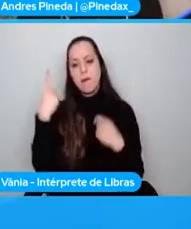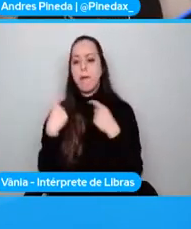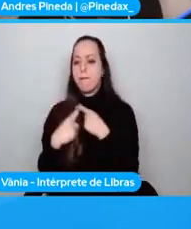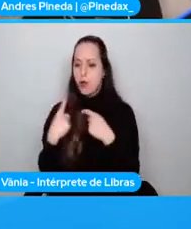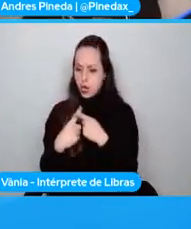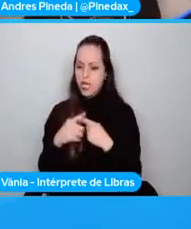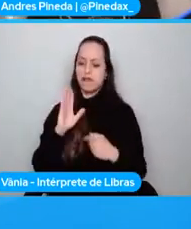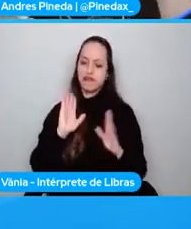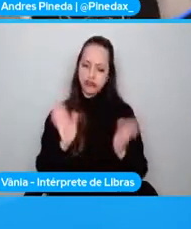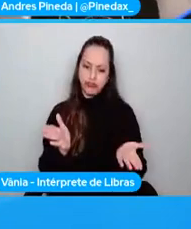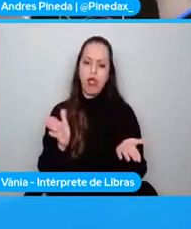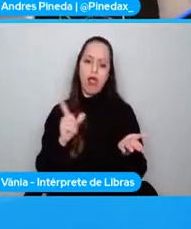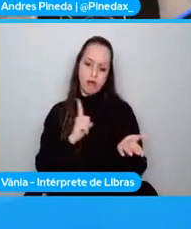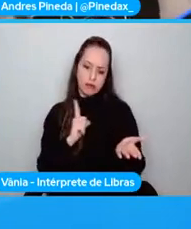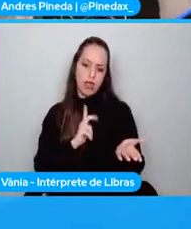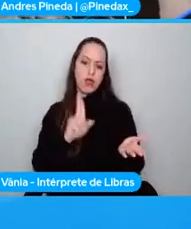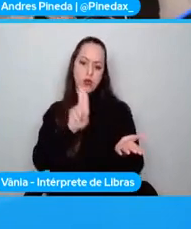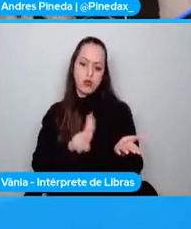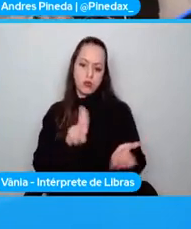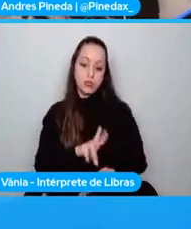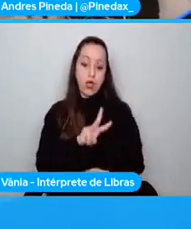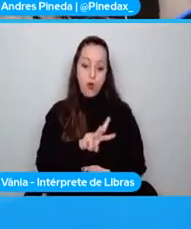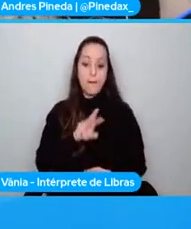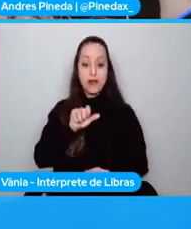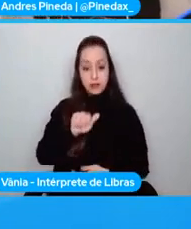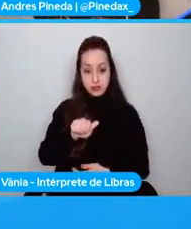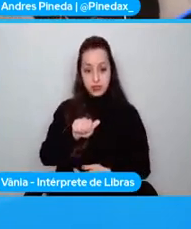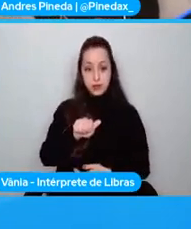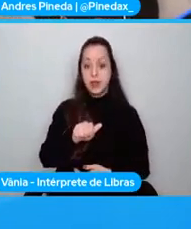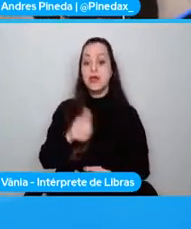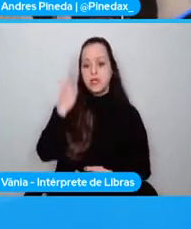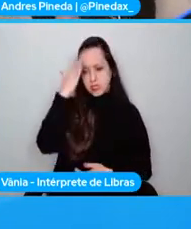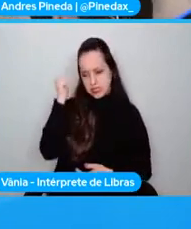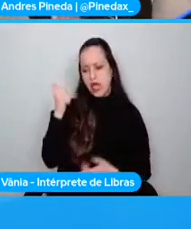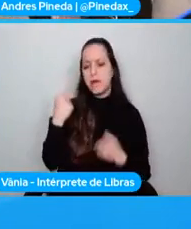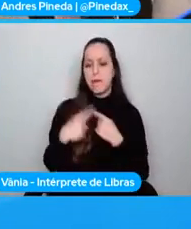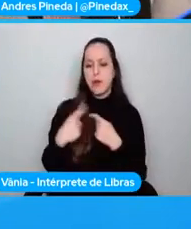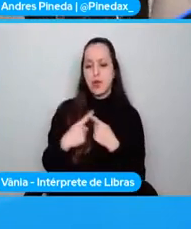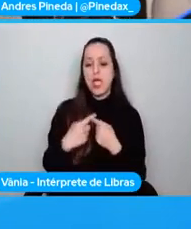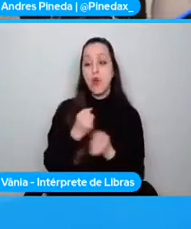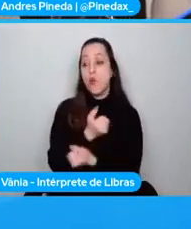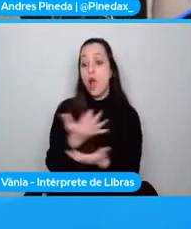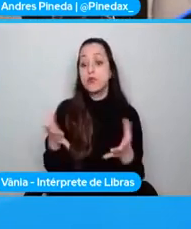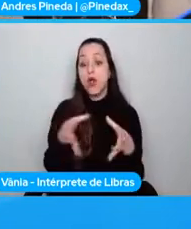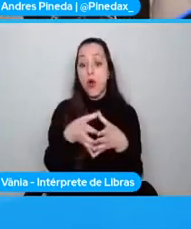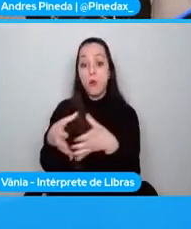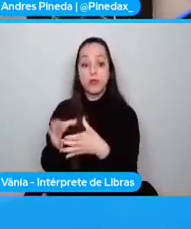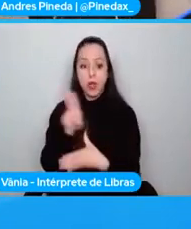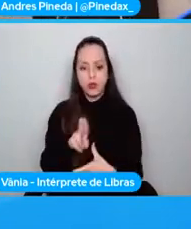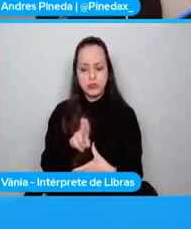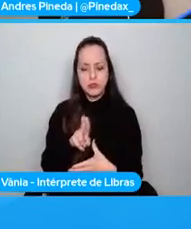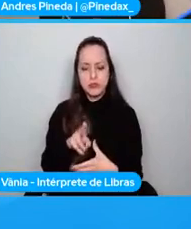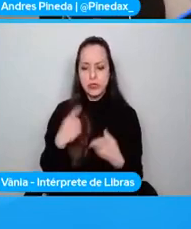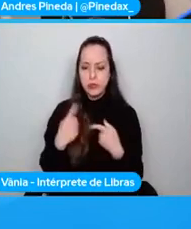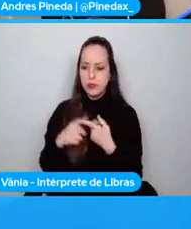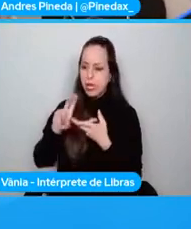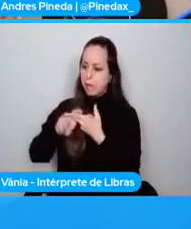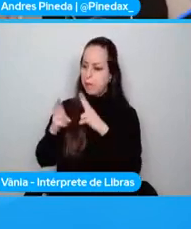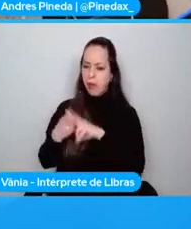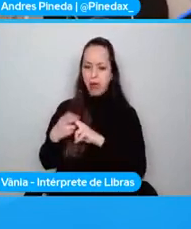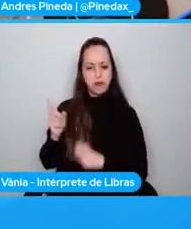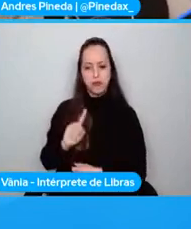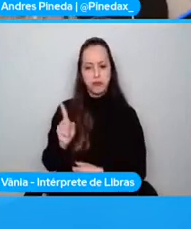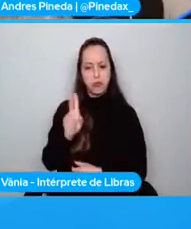muchas comunidades están adoptando WebAssembly. Entonces, ¿por qué Python no? Entonces,